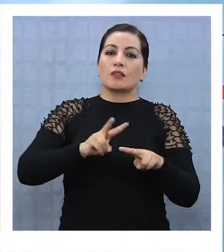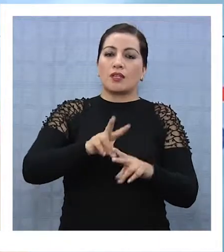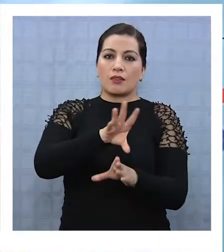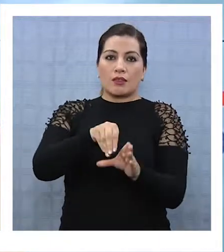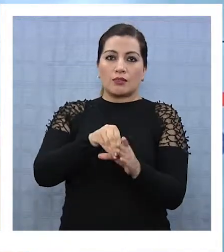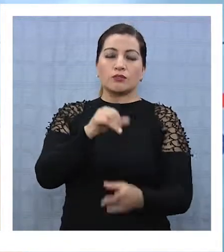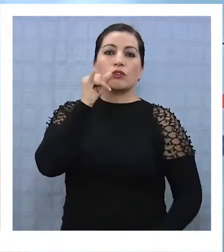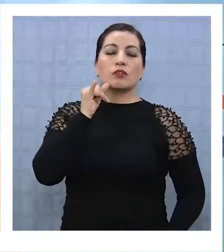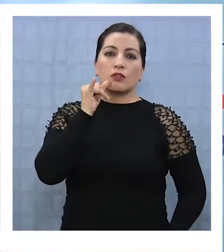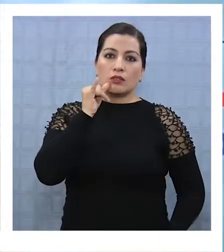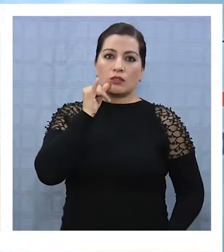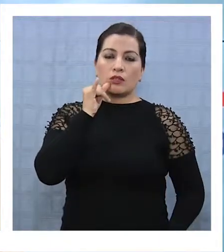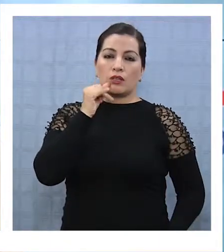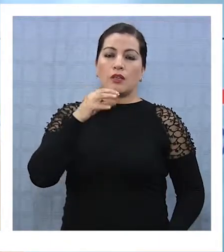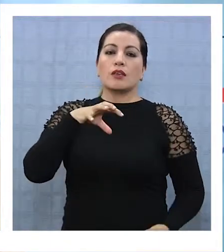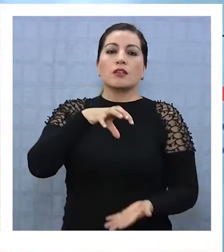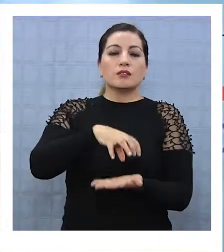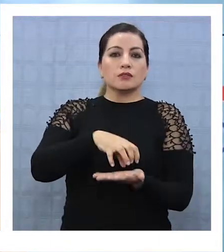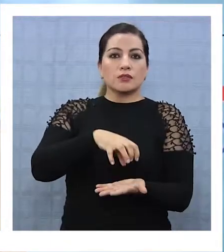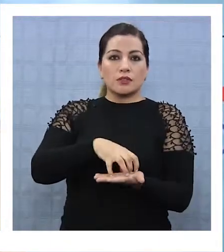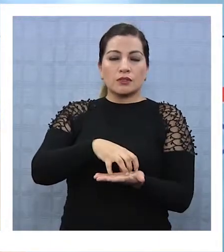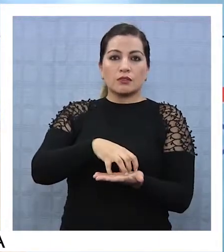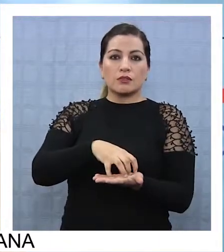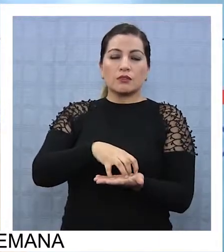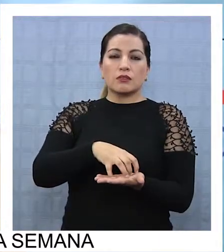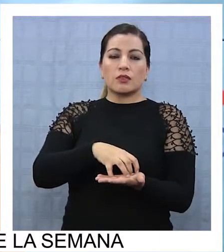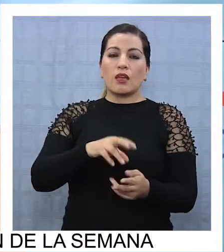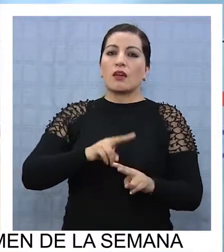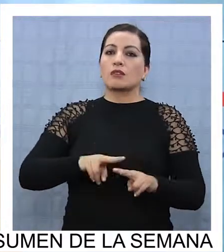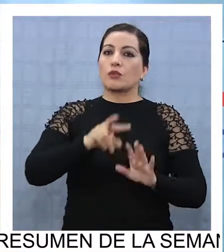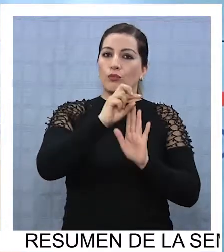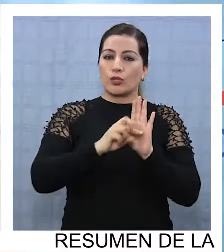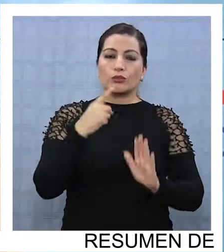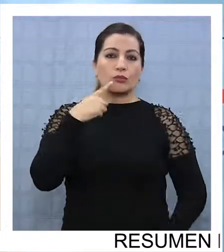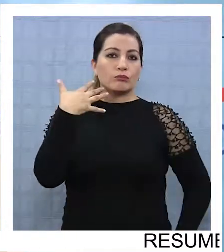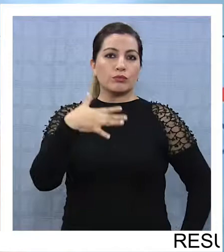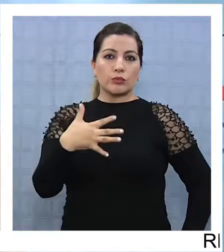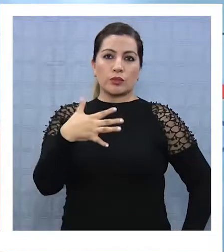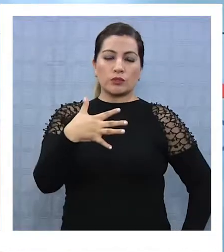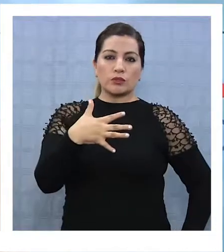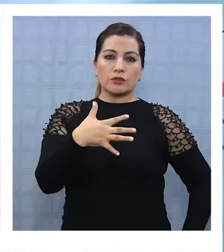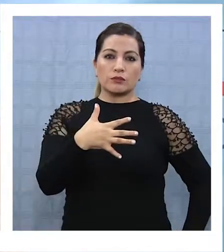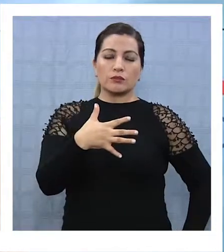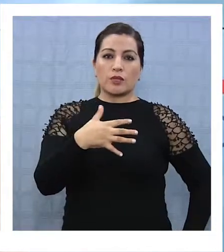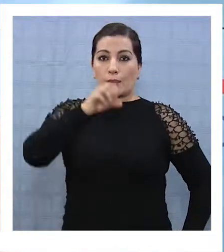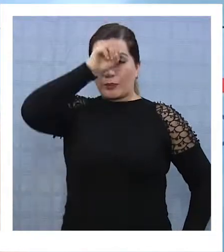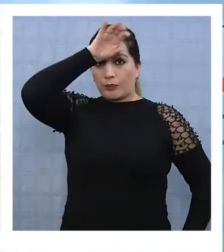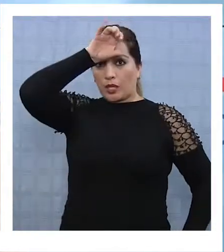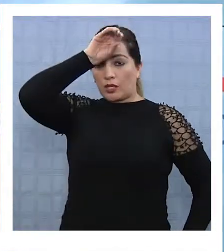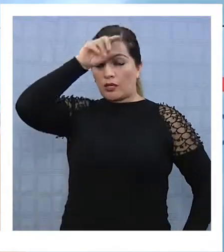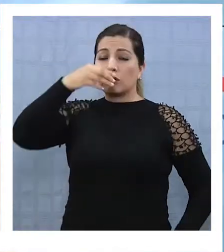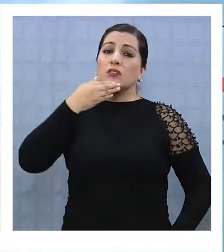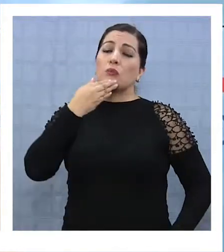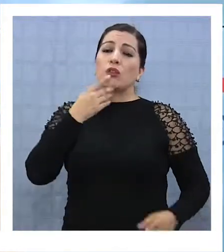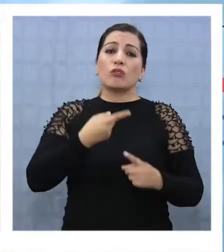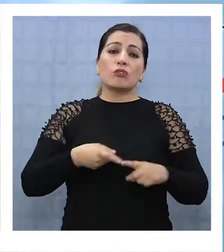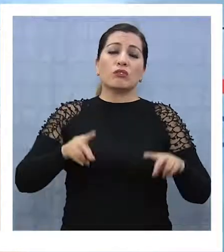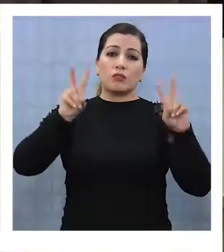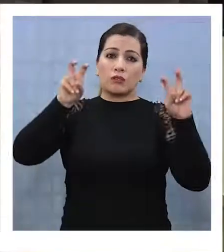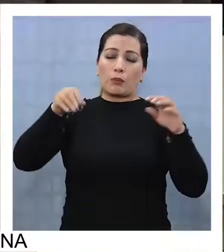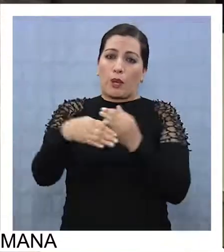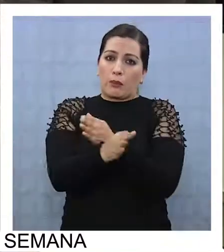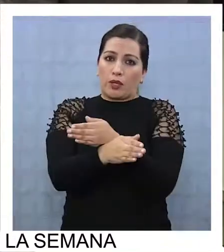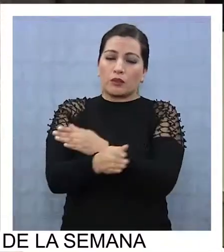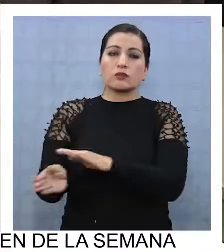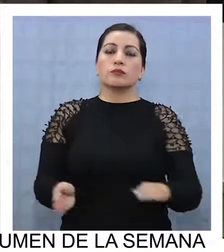que nuestra región está a puertas de proyectos importantes, tanto minero como de otra índole, también pesquero.